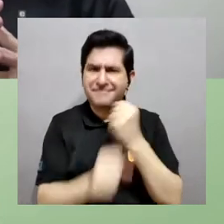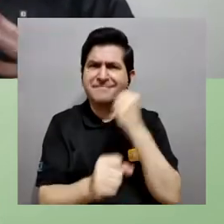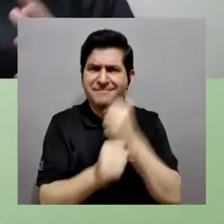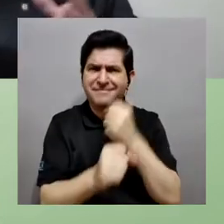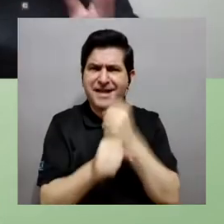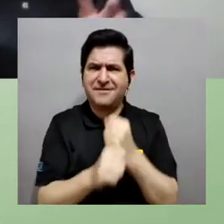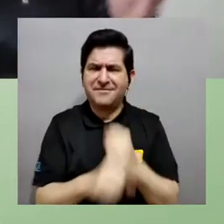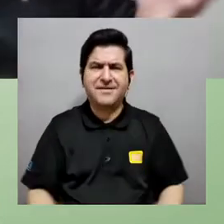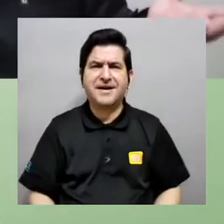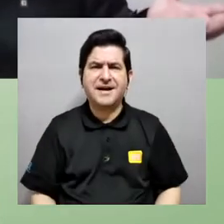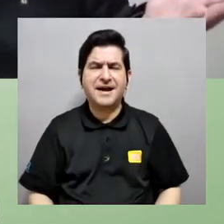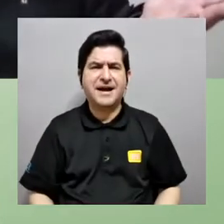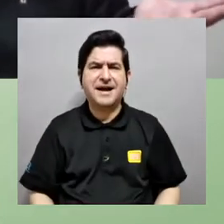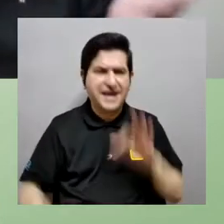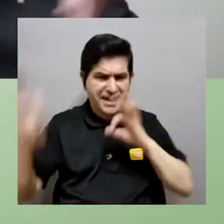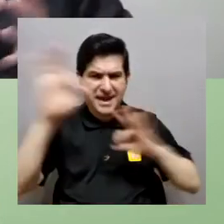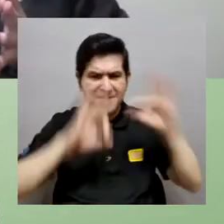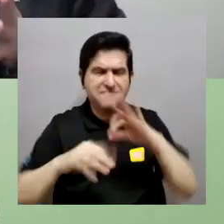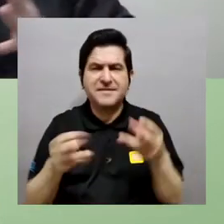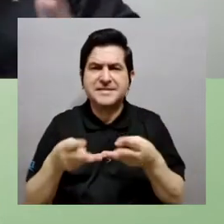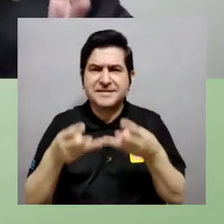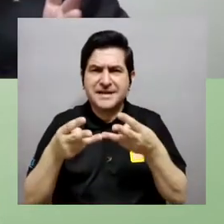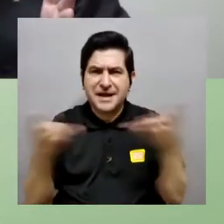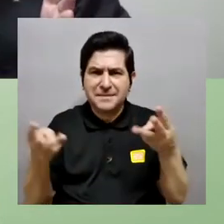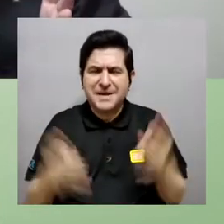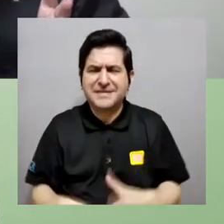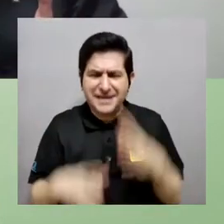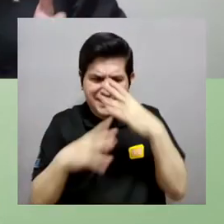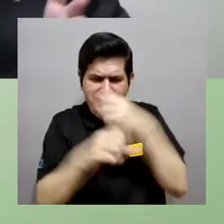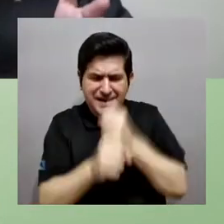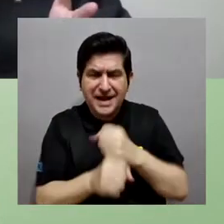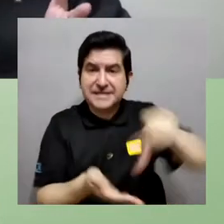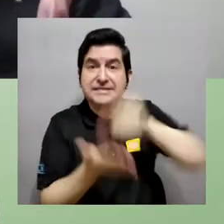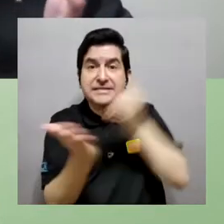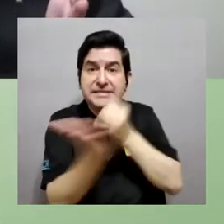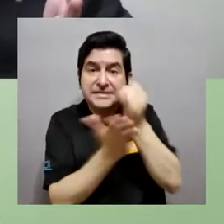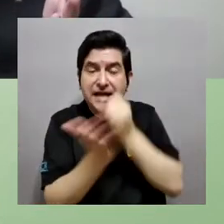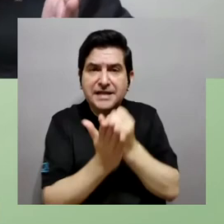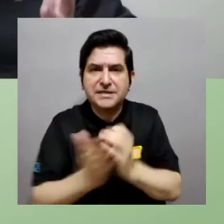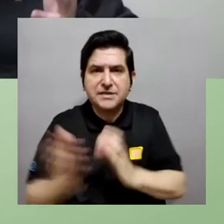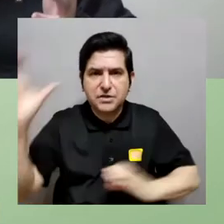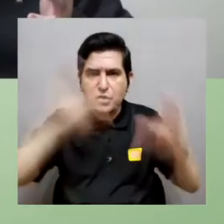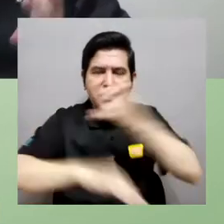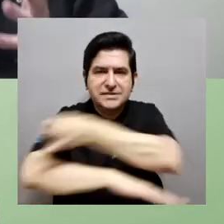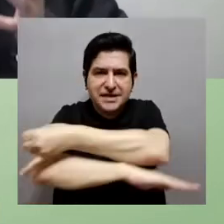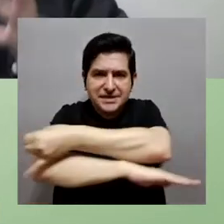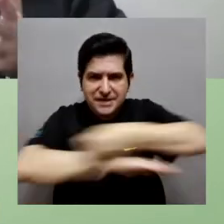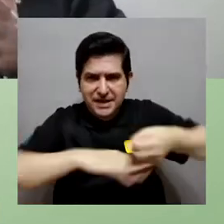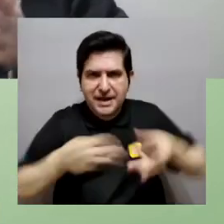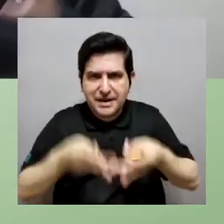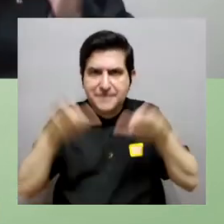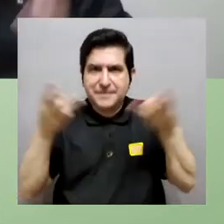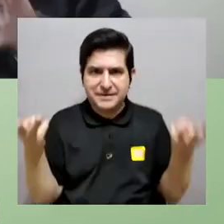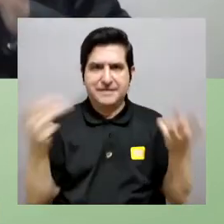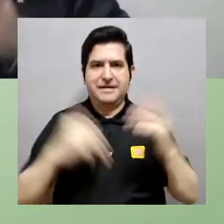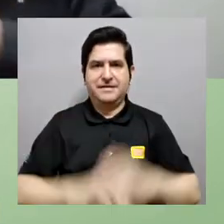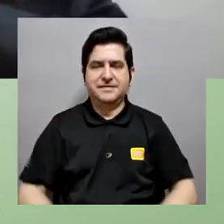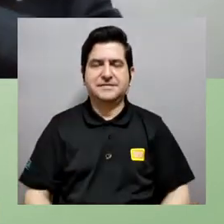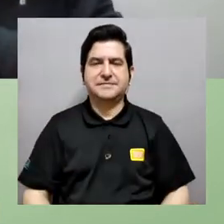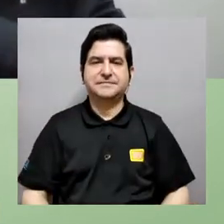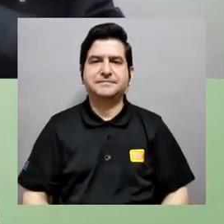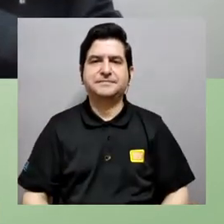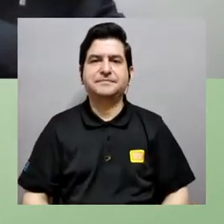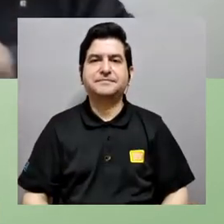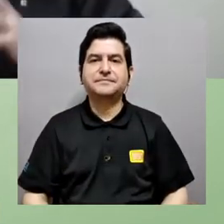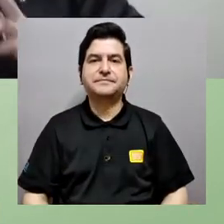porque usted es doctor en física ¿verdad? y trabaja en la sección de física de materia condensada del centro de